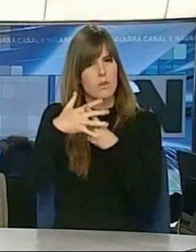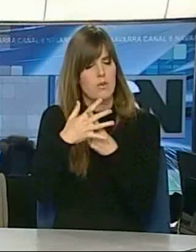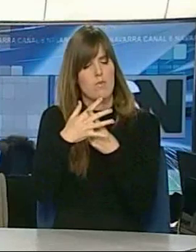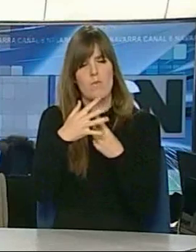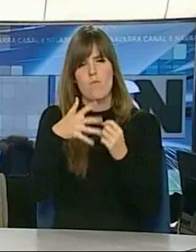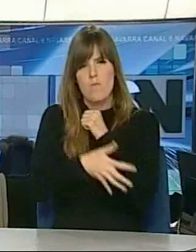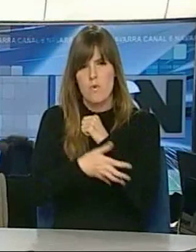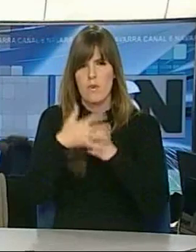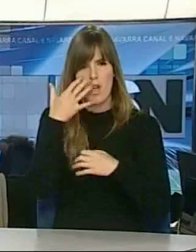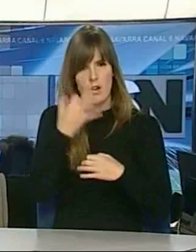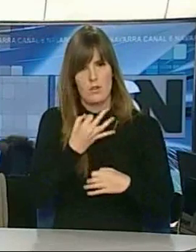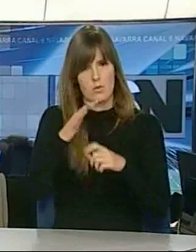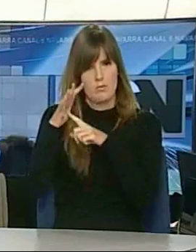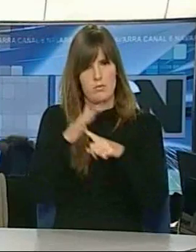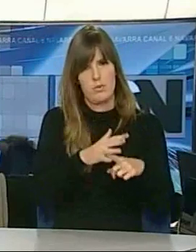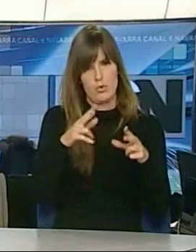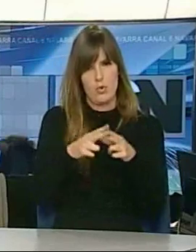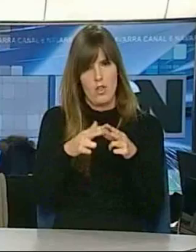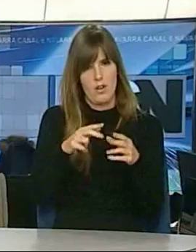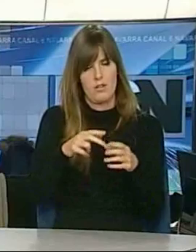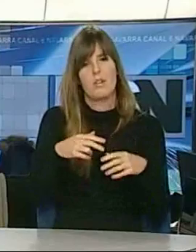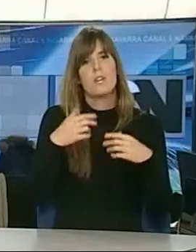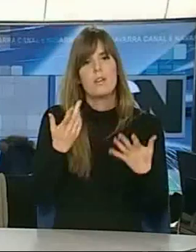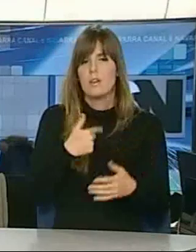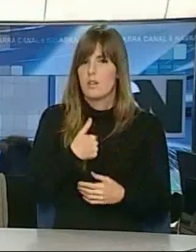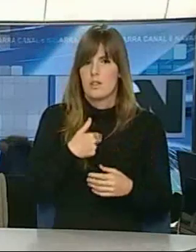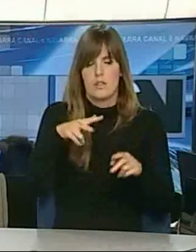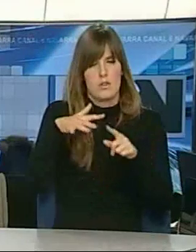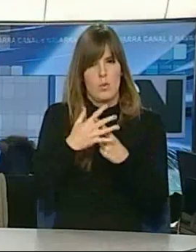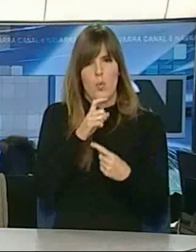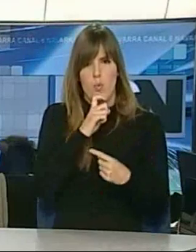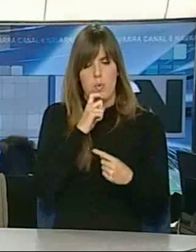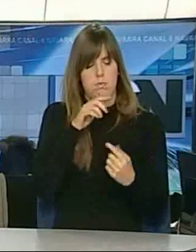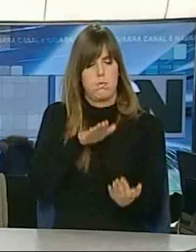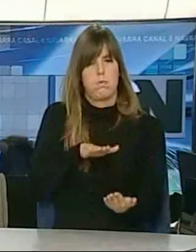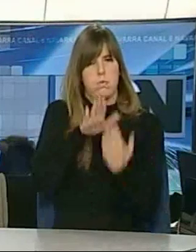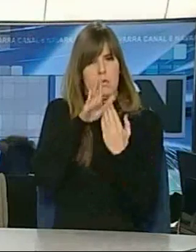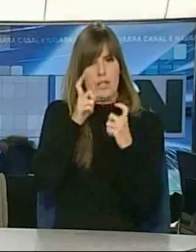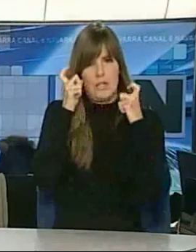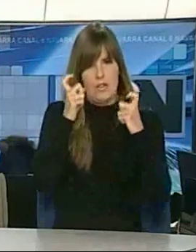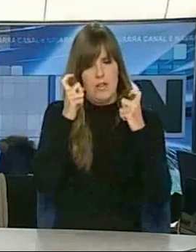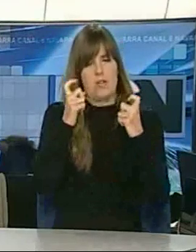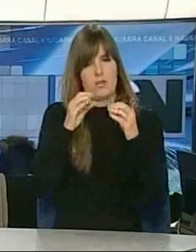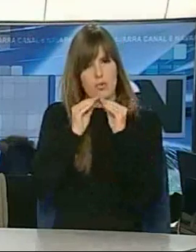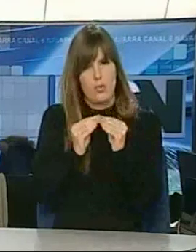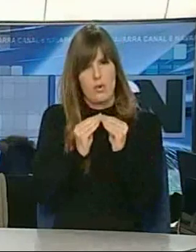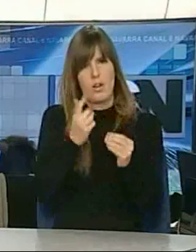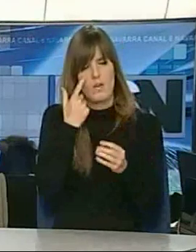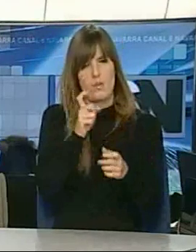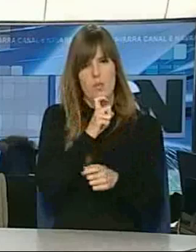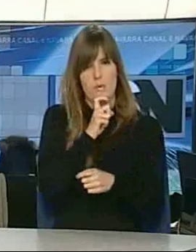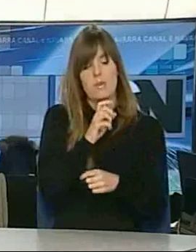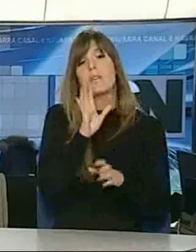riesgo de pobreza y exclusión. Así que toca mirar de frente esta realidad y plantar cara a estas cifras.